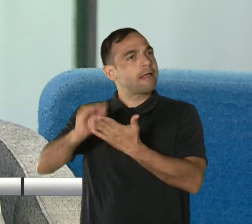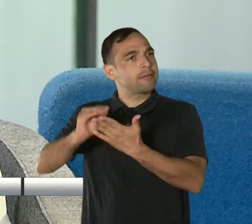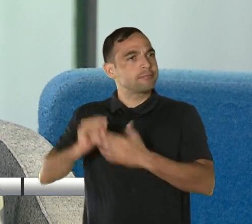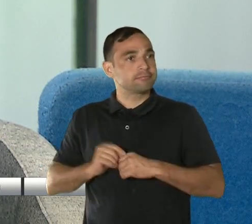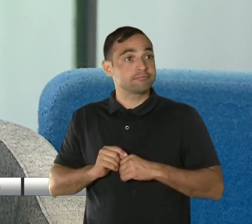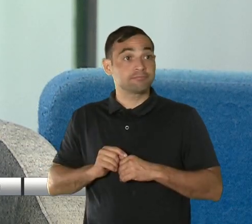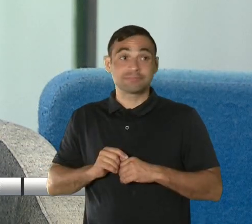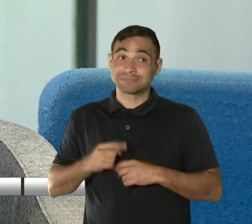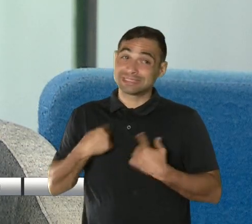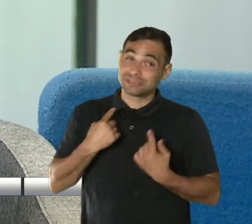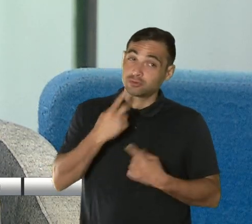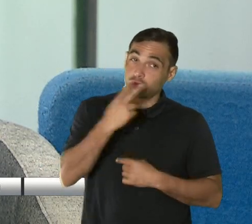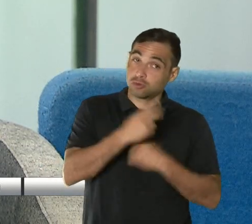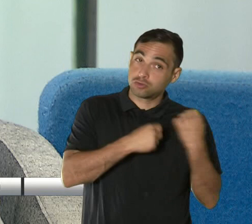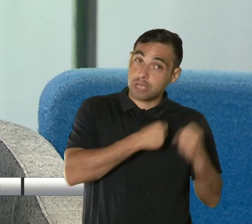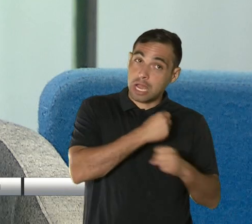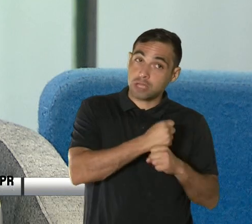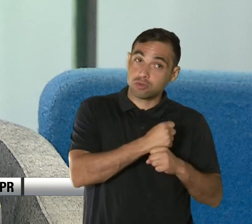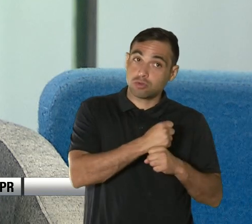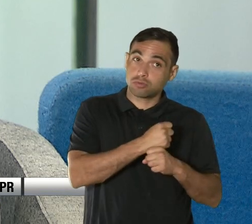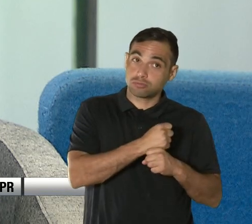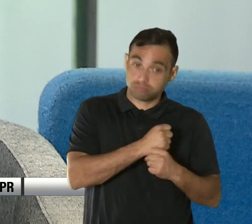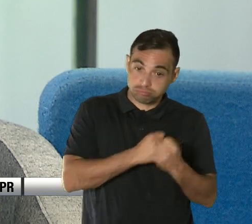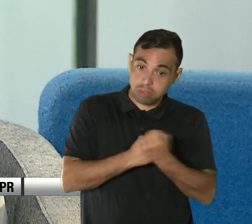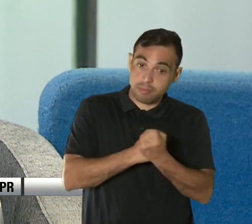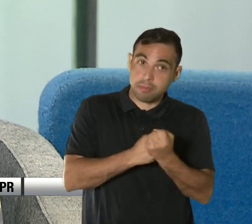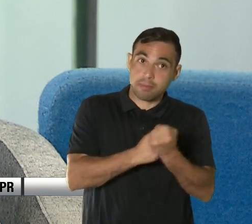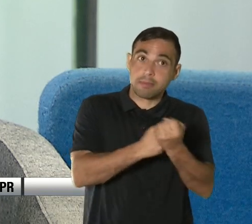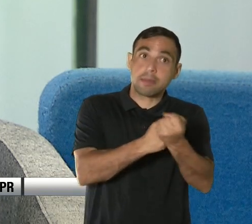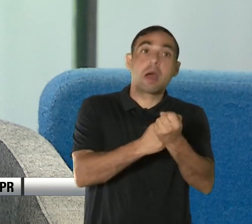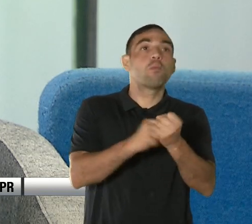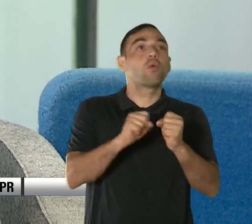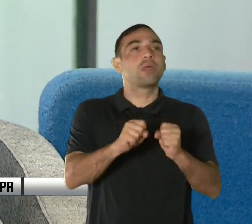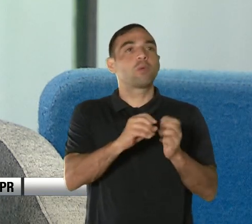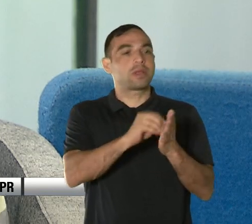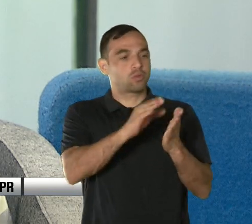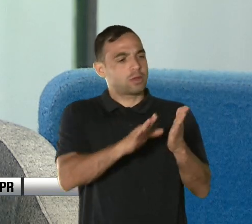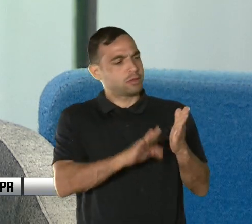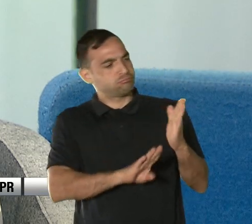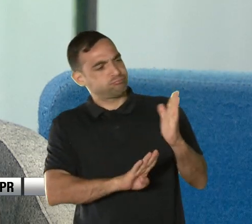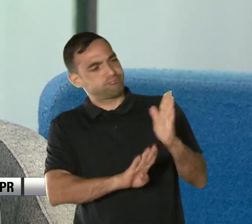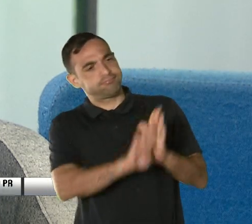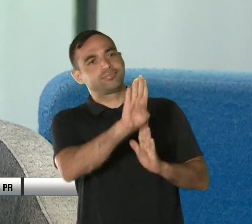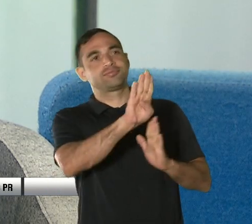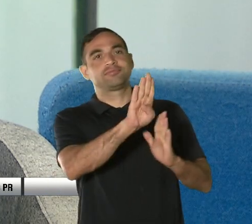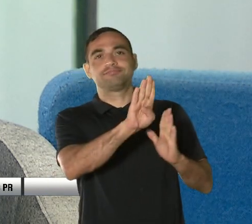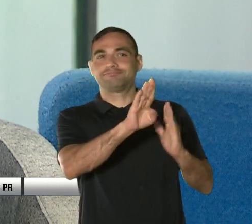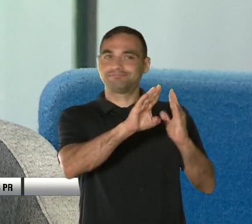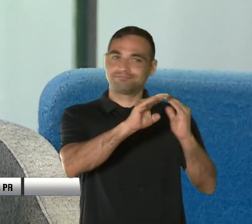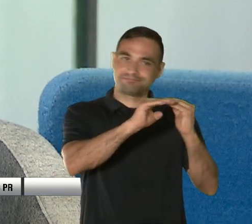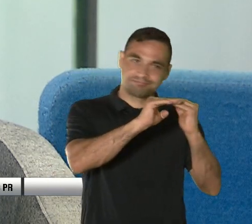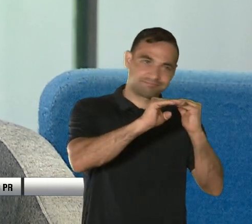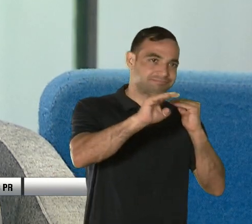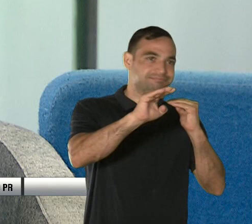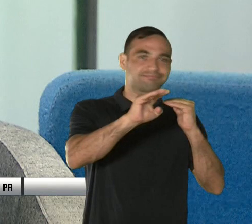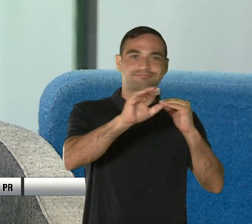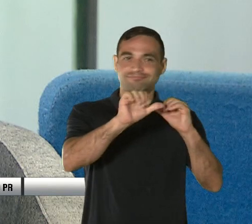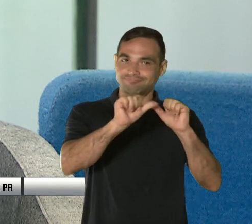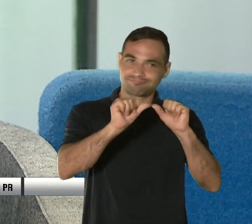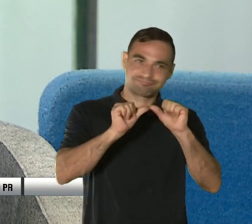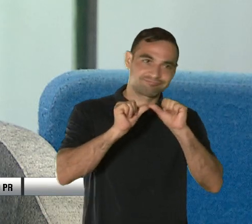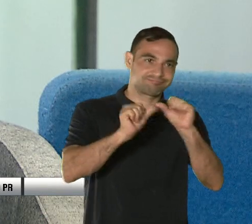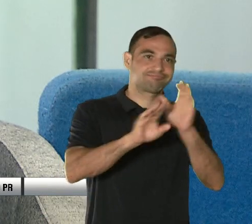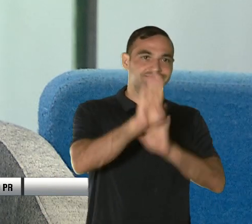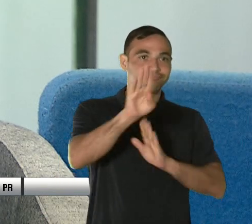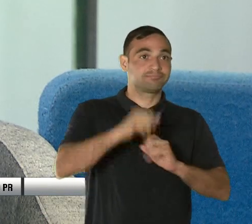remediación y de refuerzo podamos llevar al estudiante al nivel esperado. Así que con esto queremos que el estudiante esté listo para el próximo